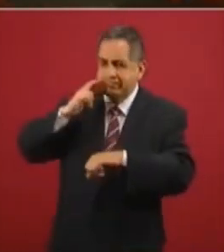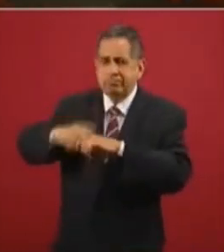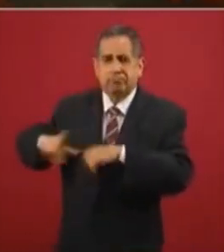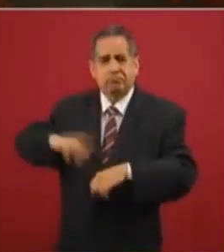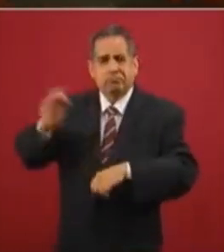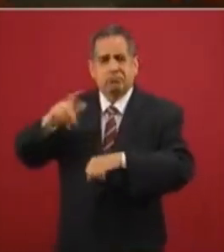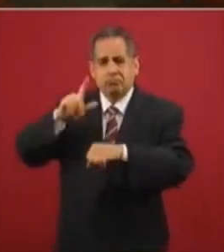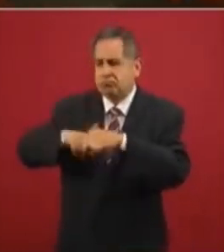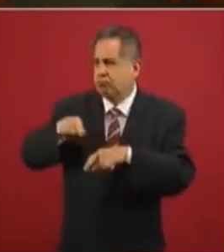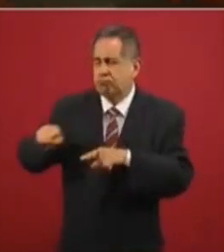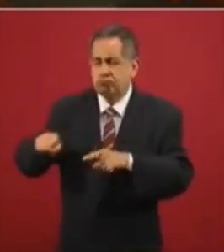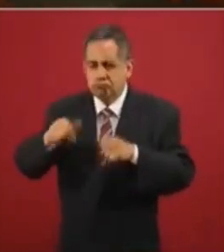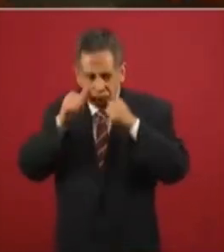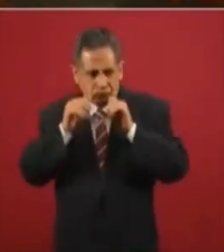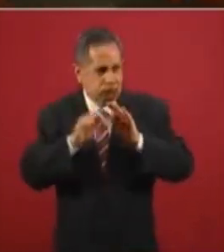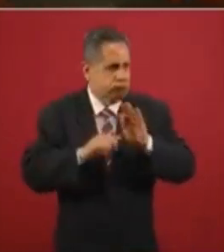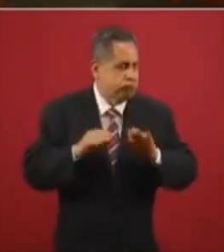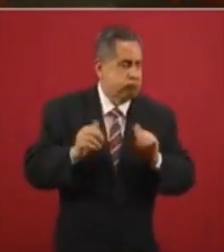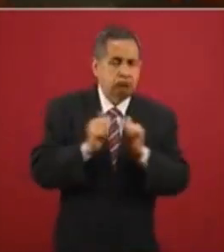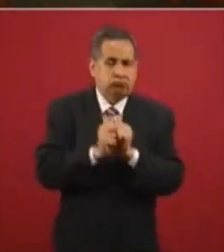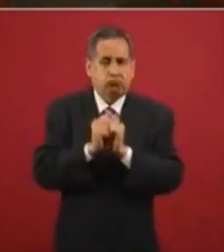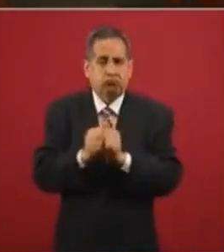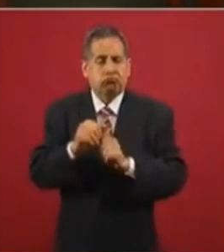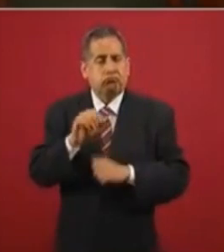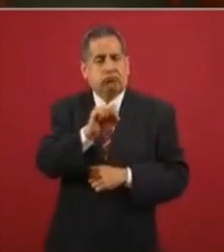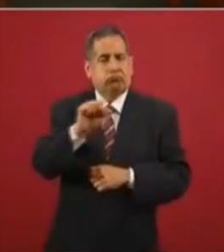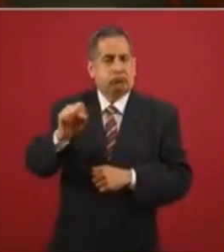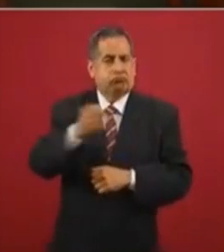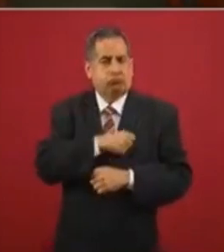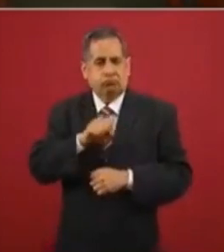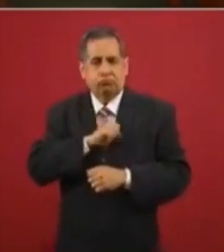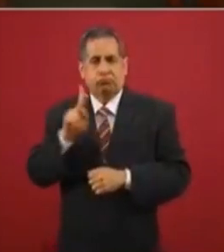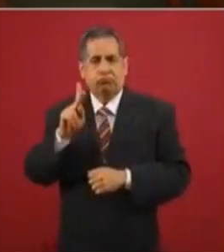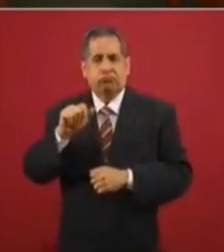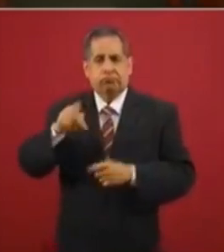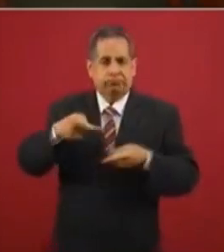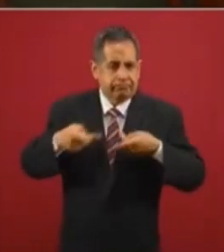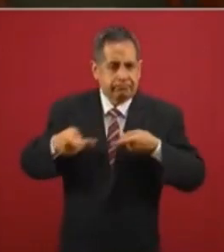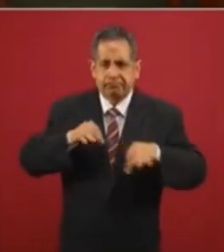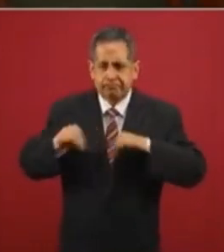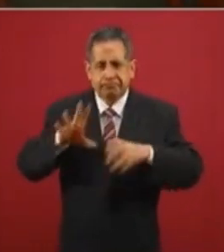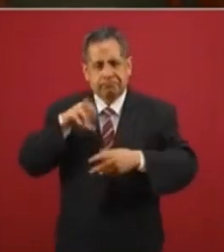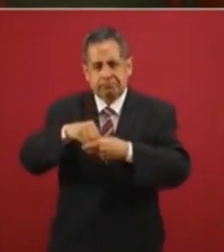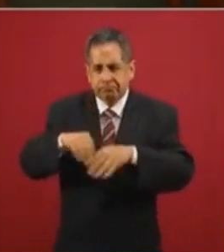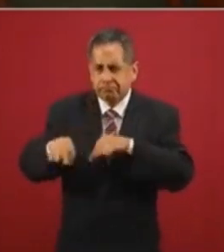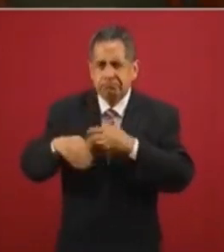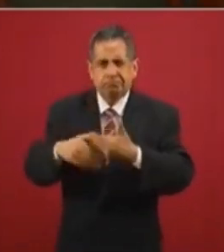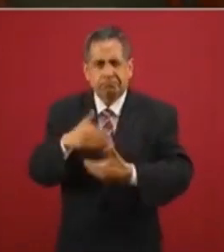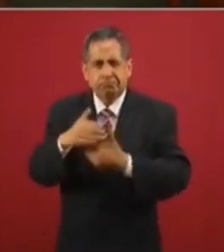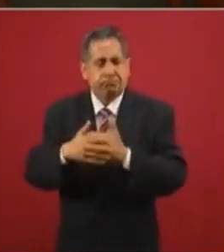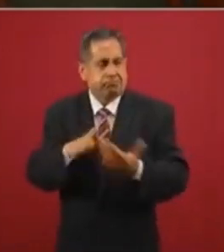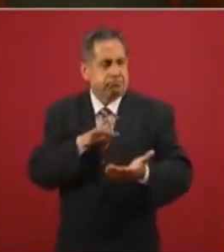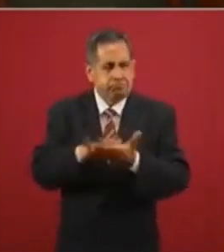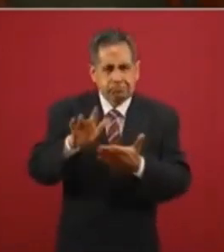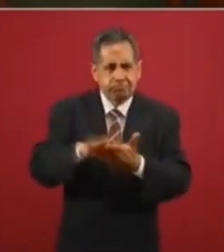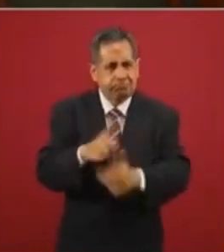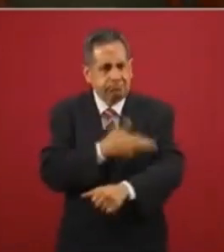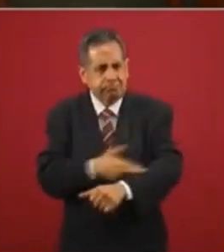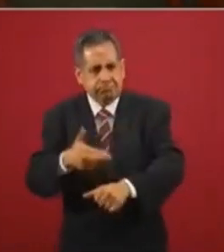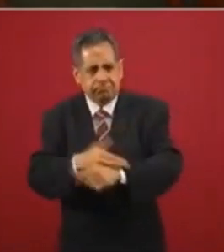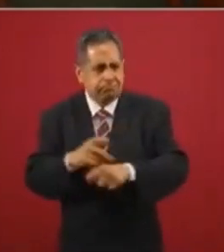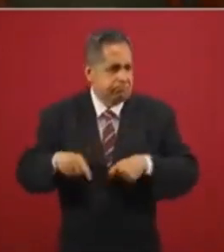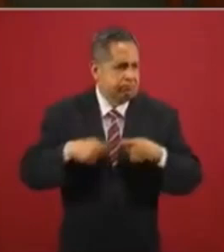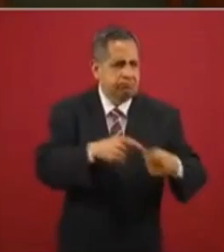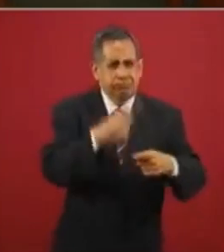federal que vaya camino con la Secretaría de Salud, con un plan de trabajo y respaldo para ellos, que apoye los trámites para